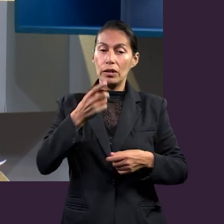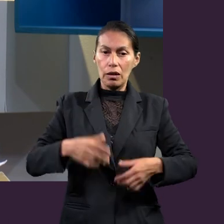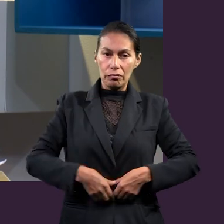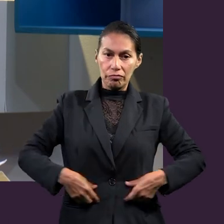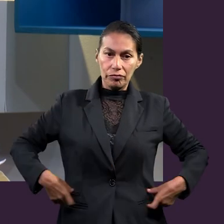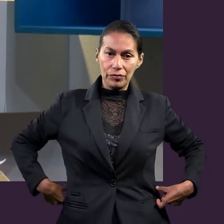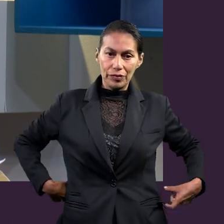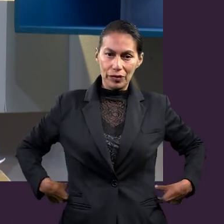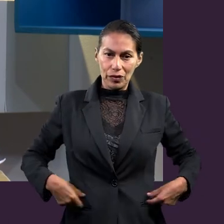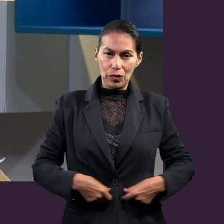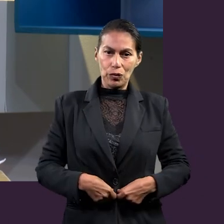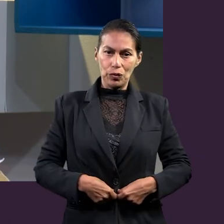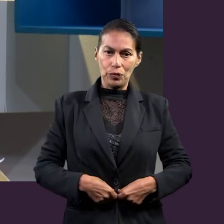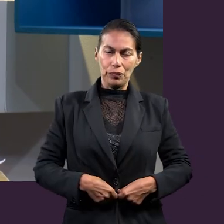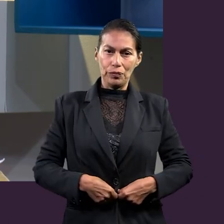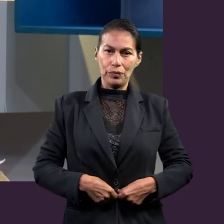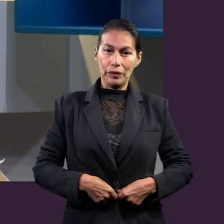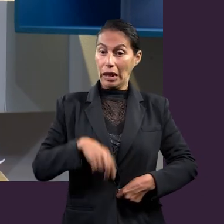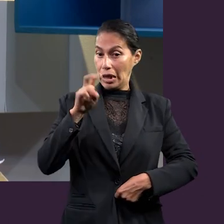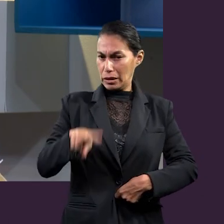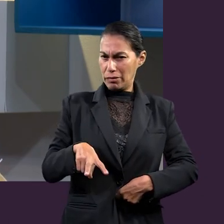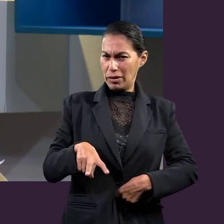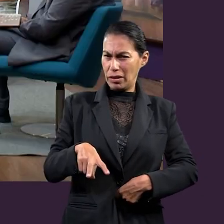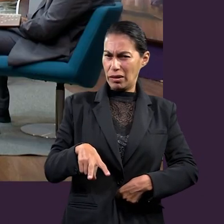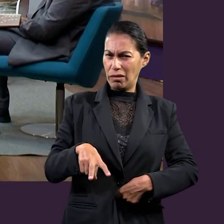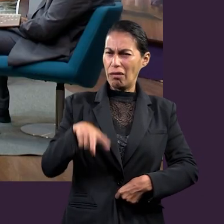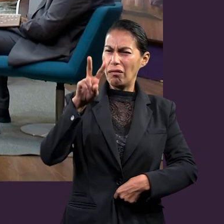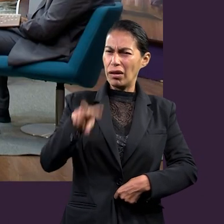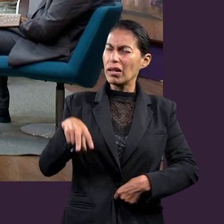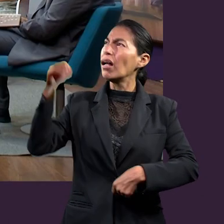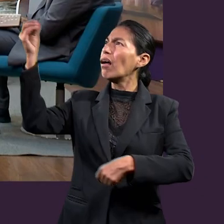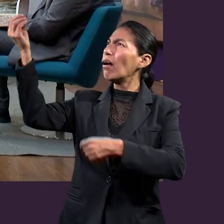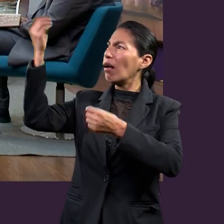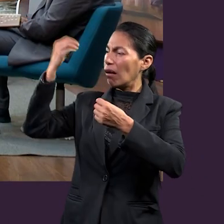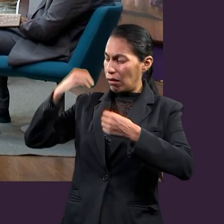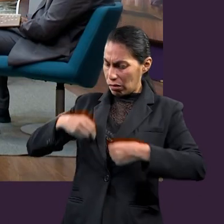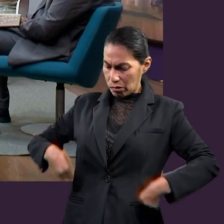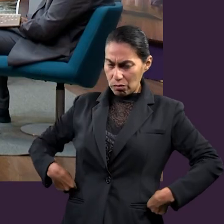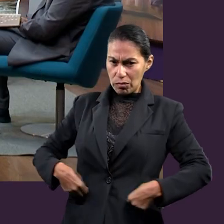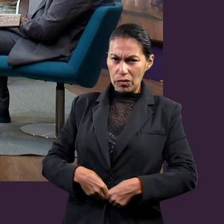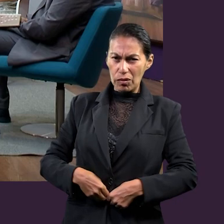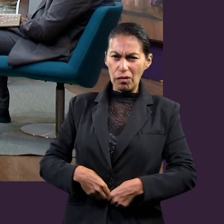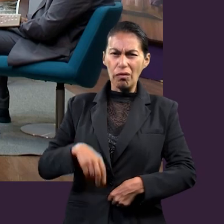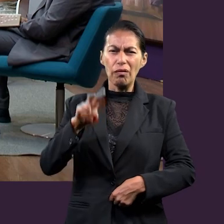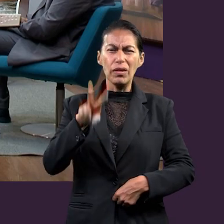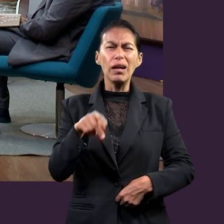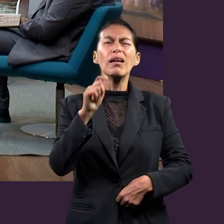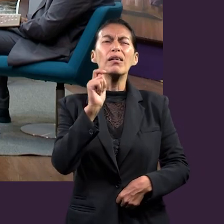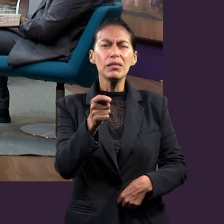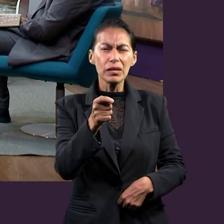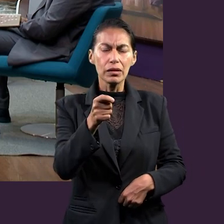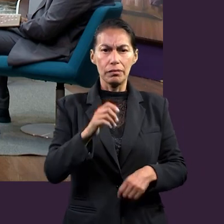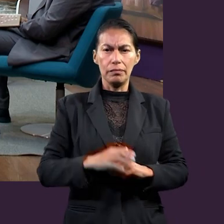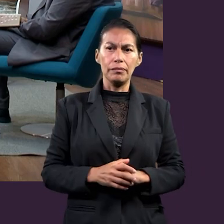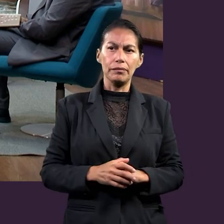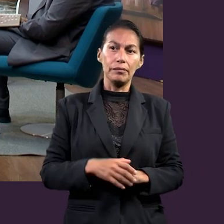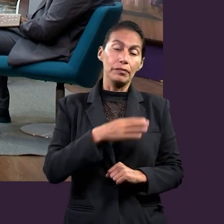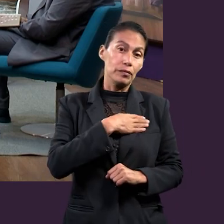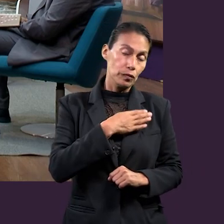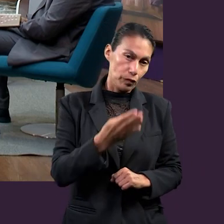soldado, y lo primero es el cinturón. Y dice, esta es la verdad. ¿Por qué empieza con la verdad?